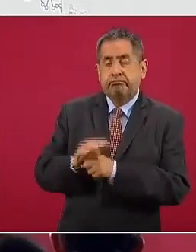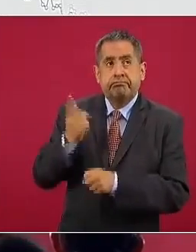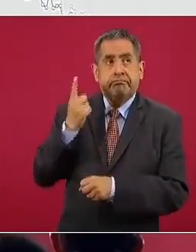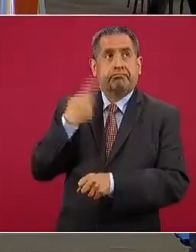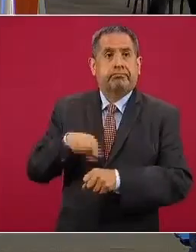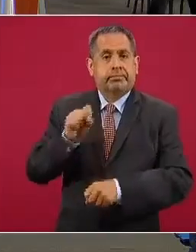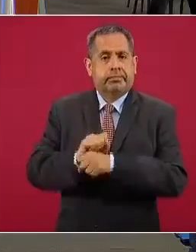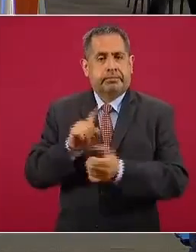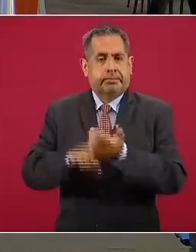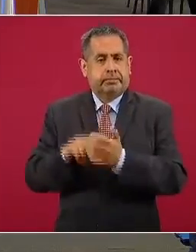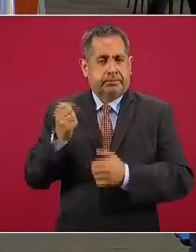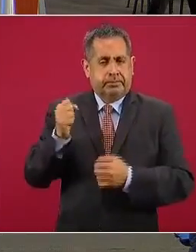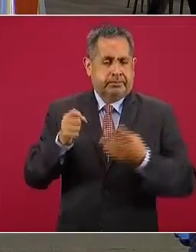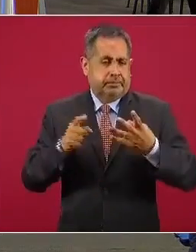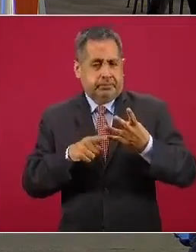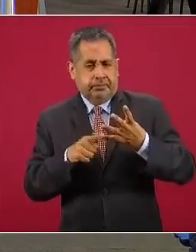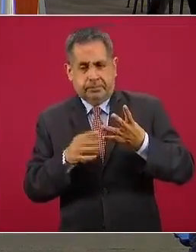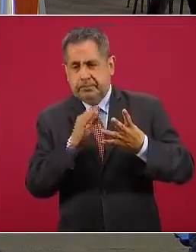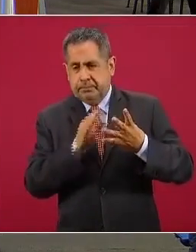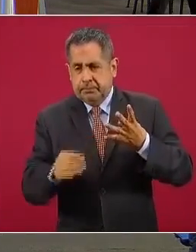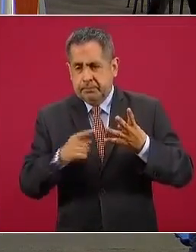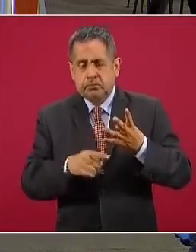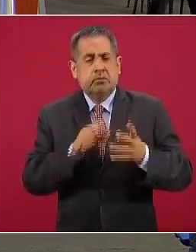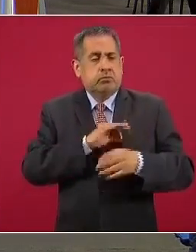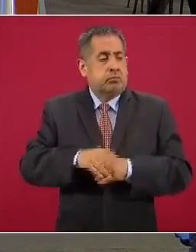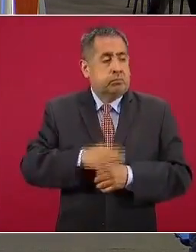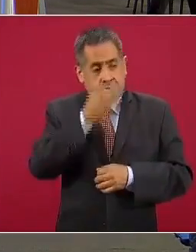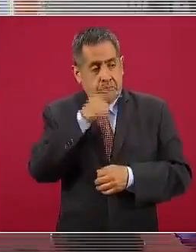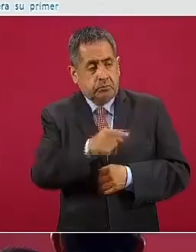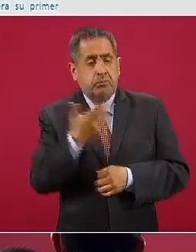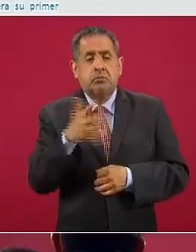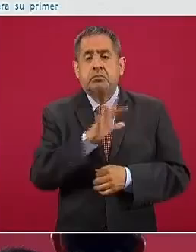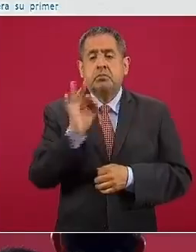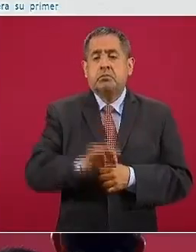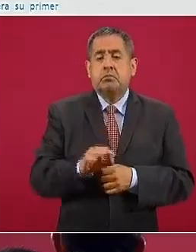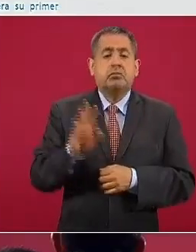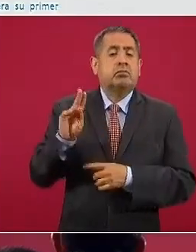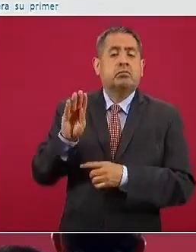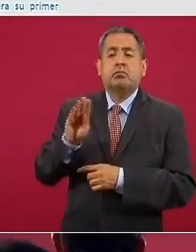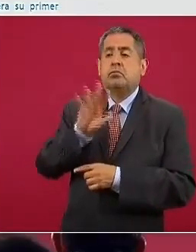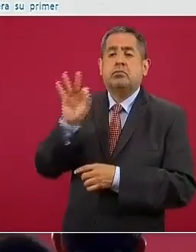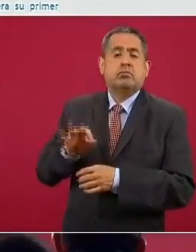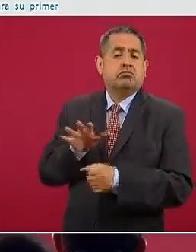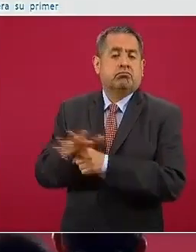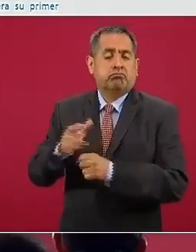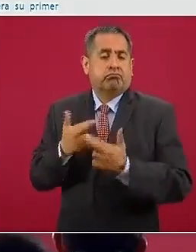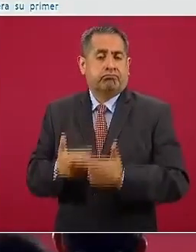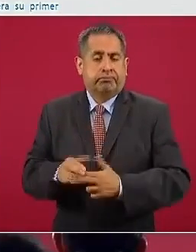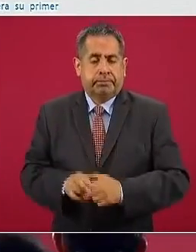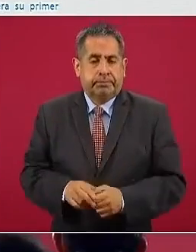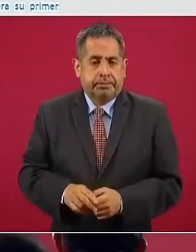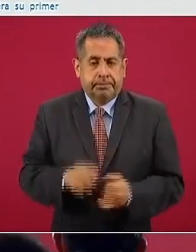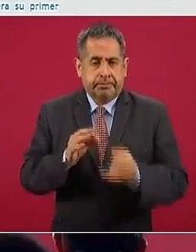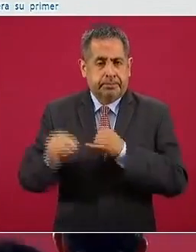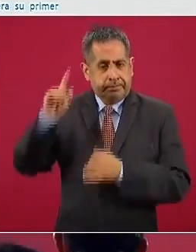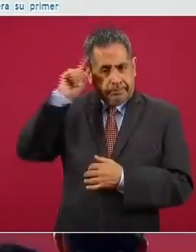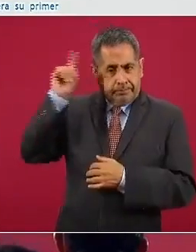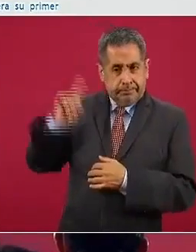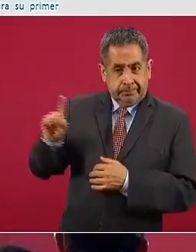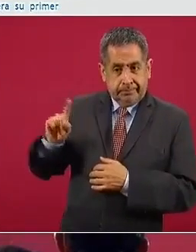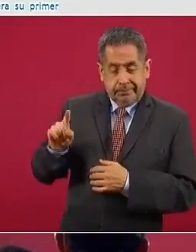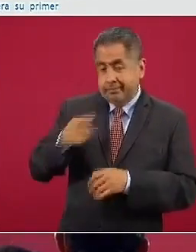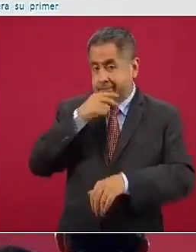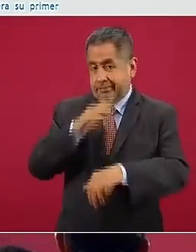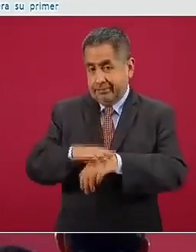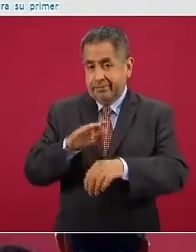semana de septiembre hasta la fecha 10% de ocupación hospitalaria y la última es Zacatecas ya habíamos dicho que era el tercer estado